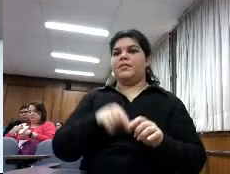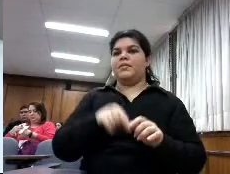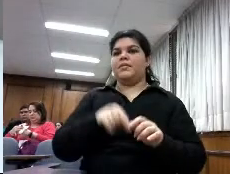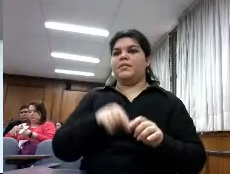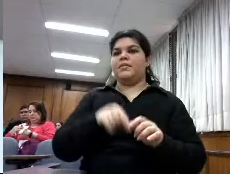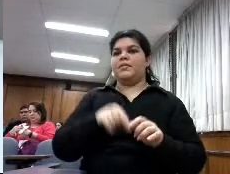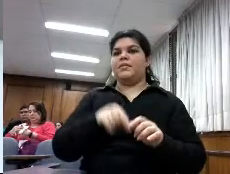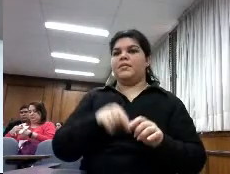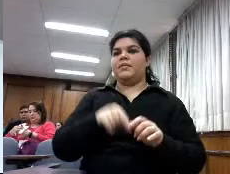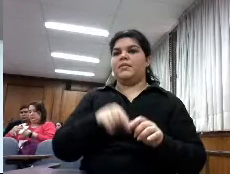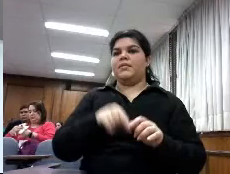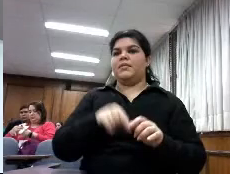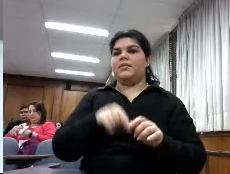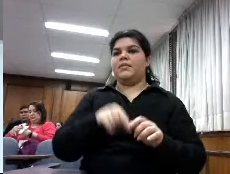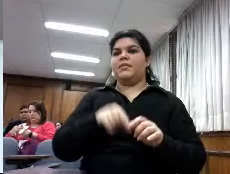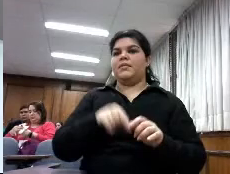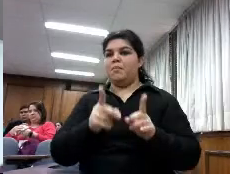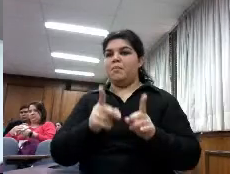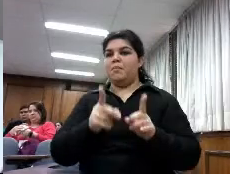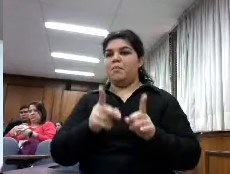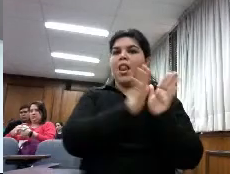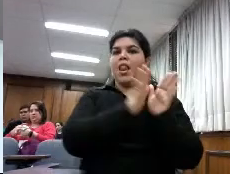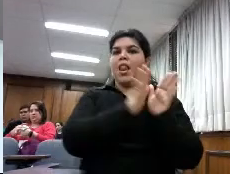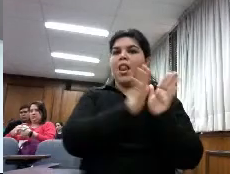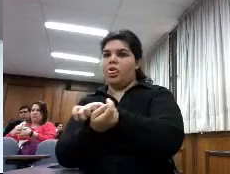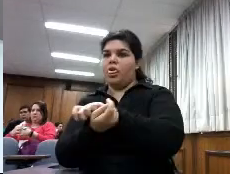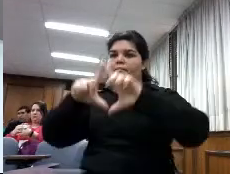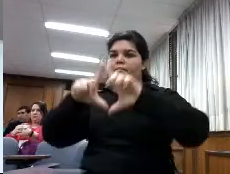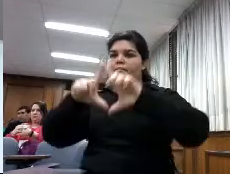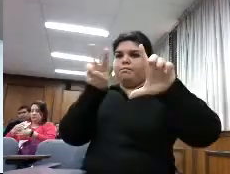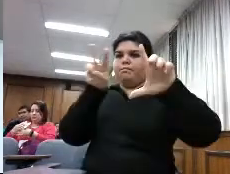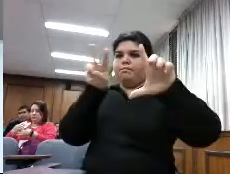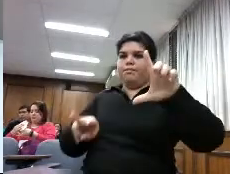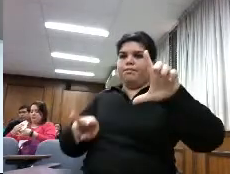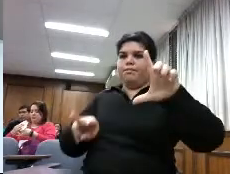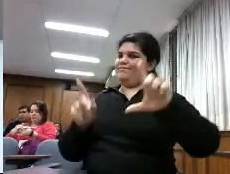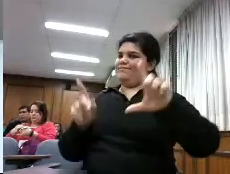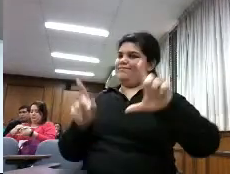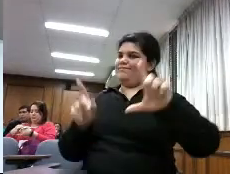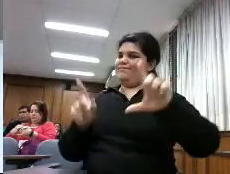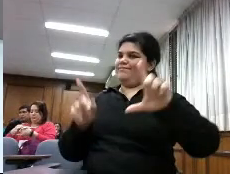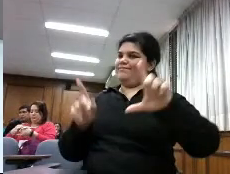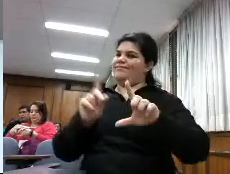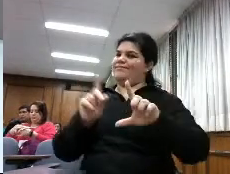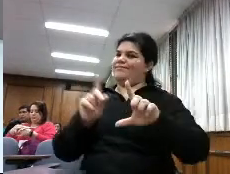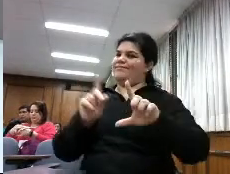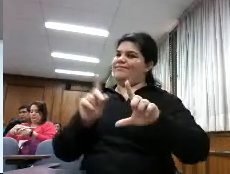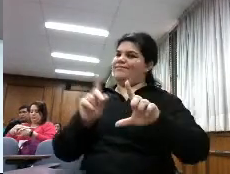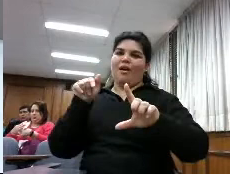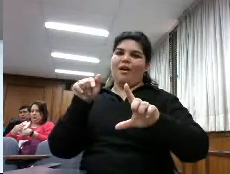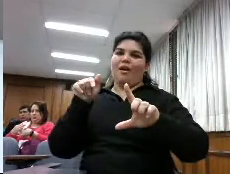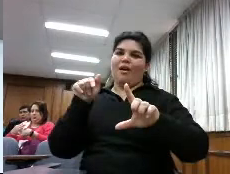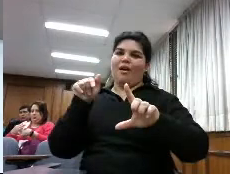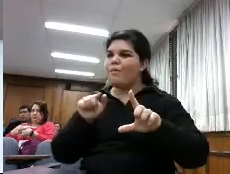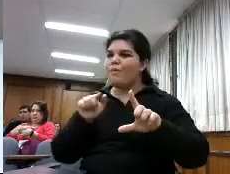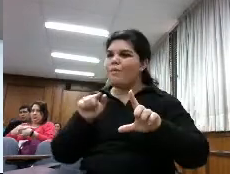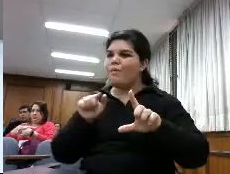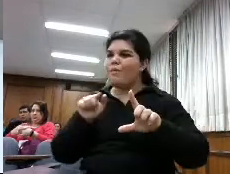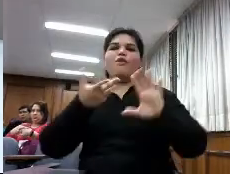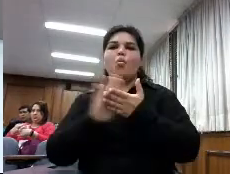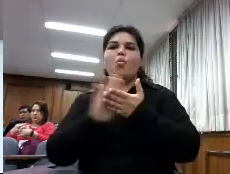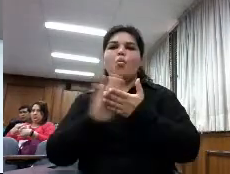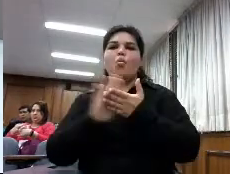no tiene nada que ver con eso hay nuevas formas de lectura ya no es una lectura lineal